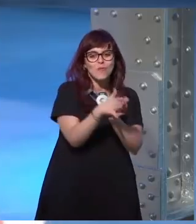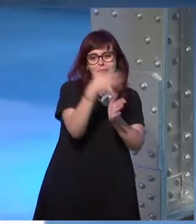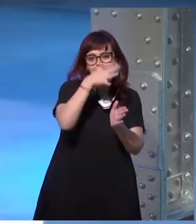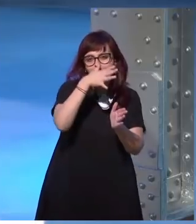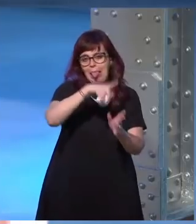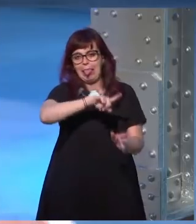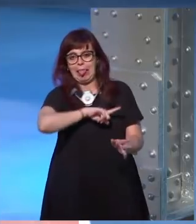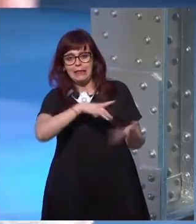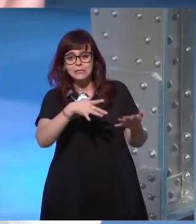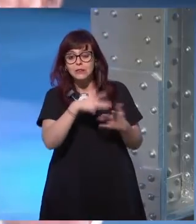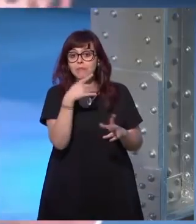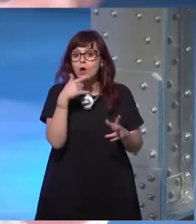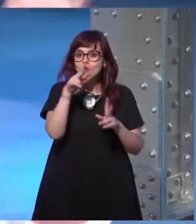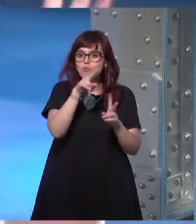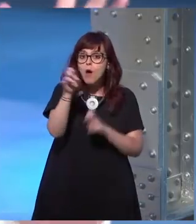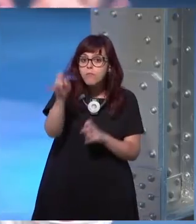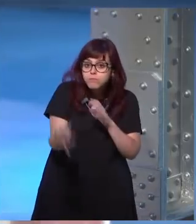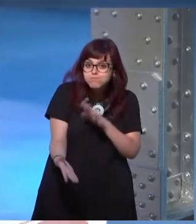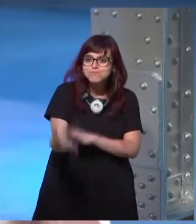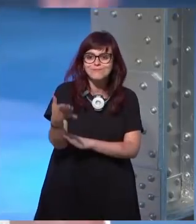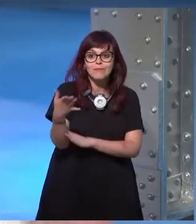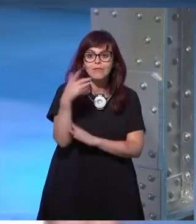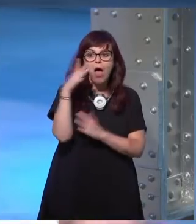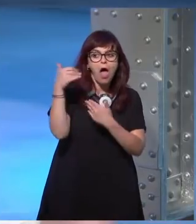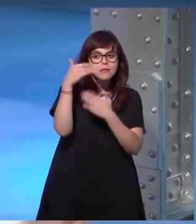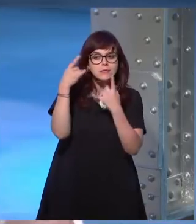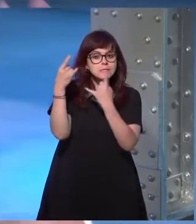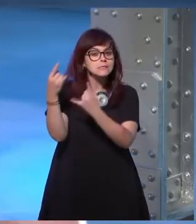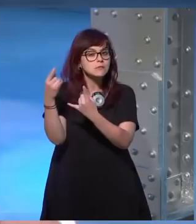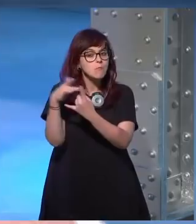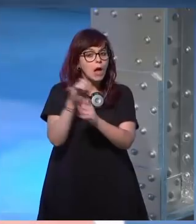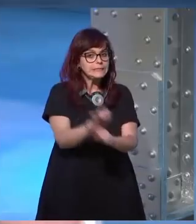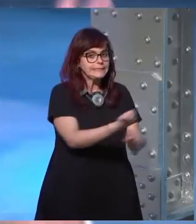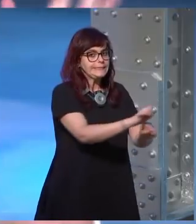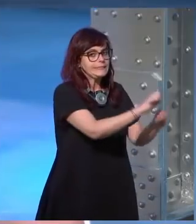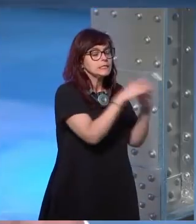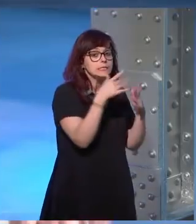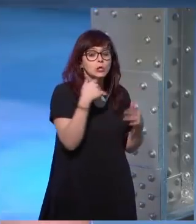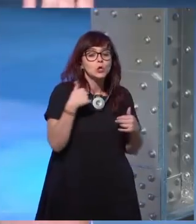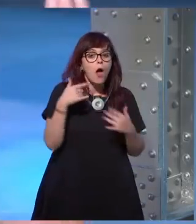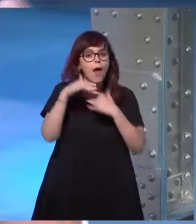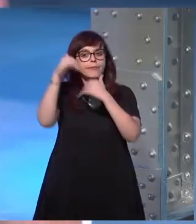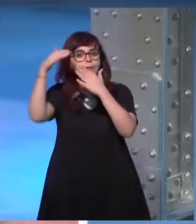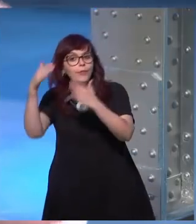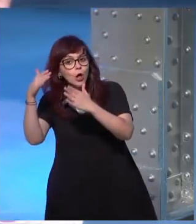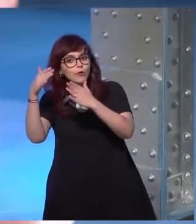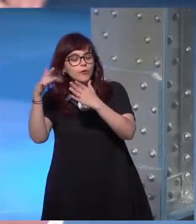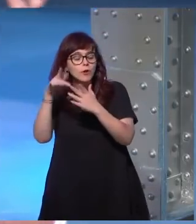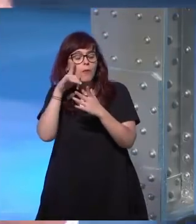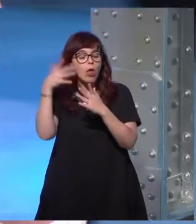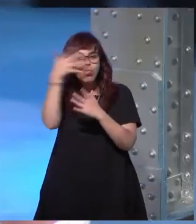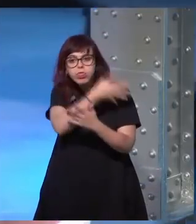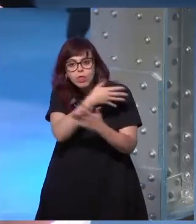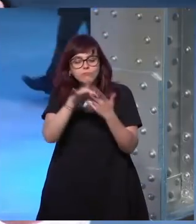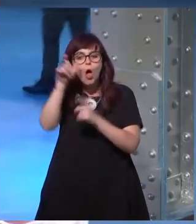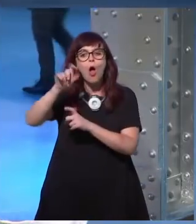surge uno nuevo estamos todas atentas y si yo no presto mucha atención siempre llega alguien y me lo